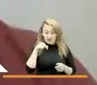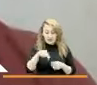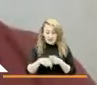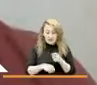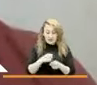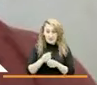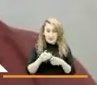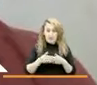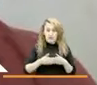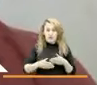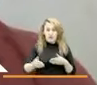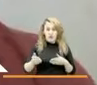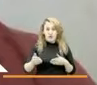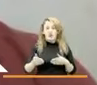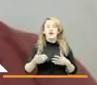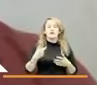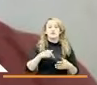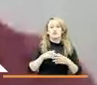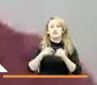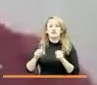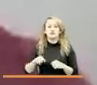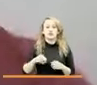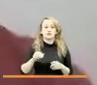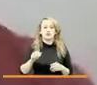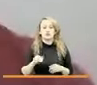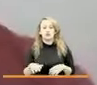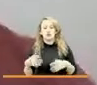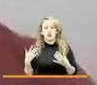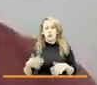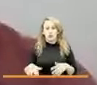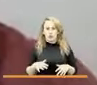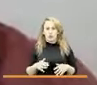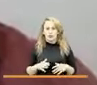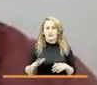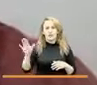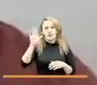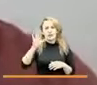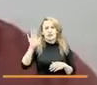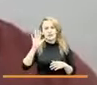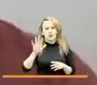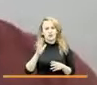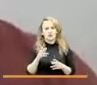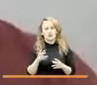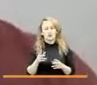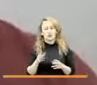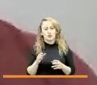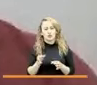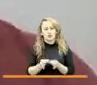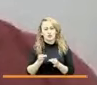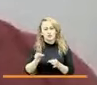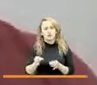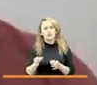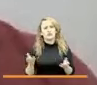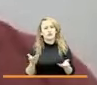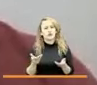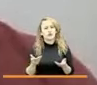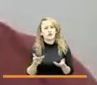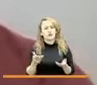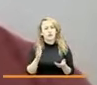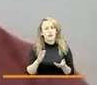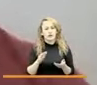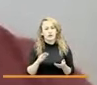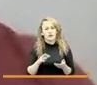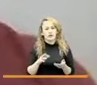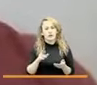nosotros tuvimos un desplazamiento masivo de una vereda del corregimiento del municipio de Río